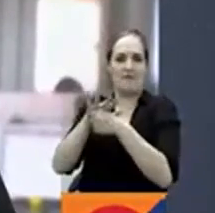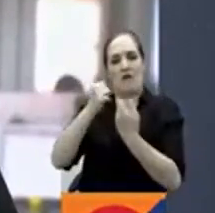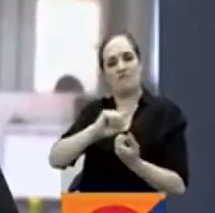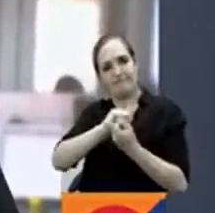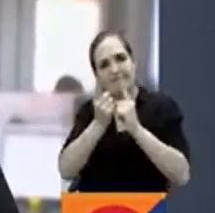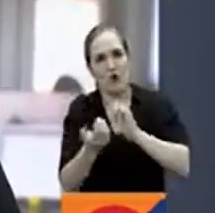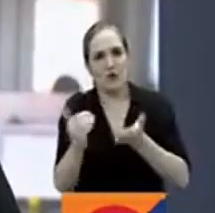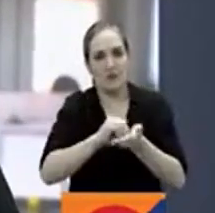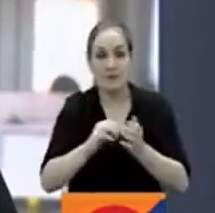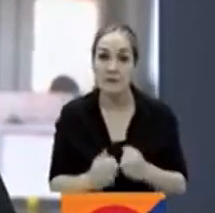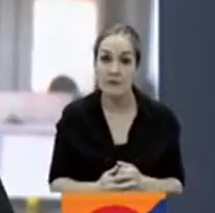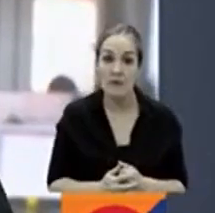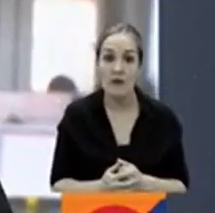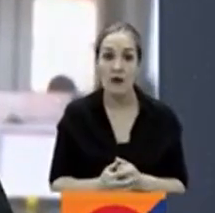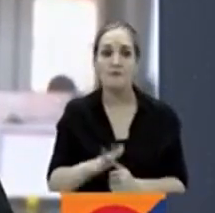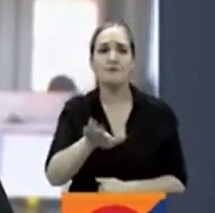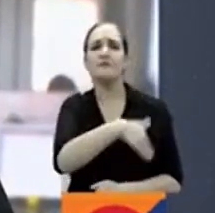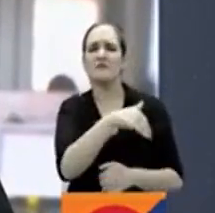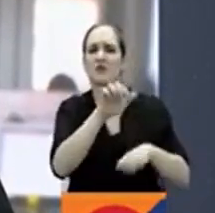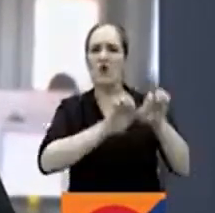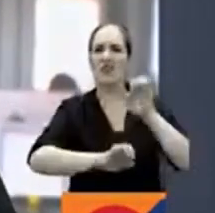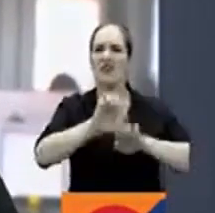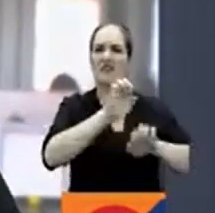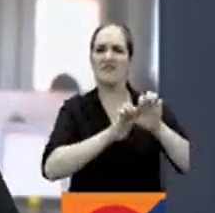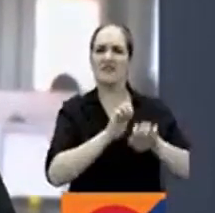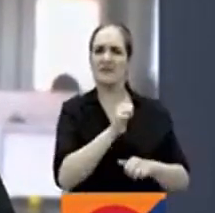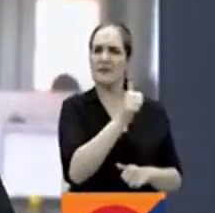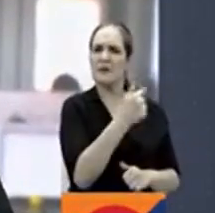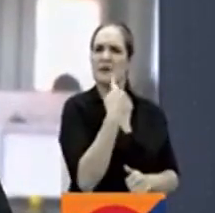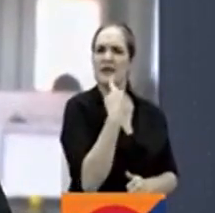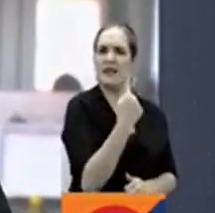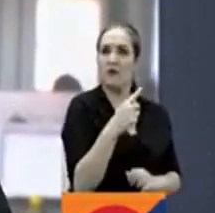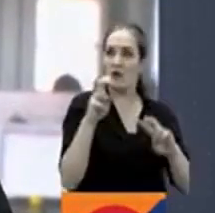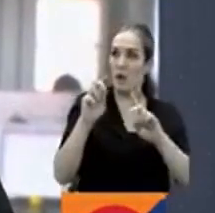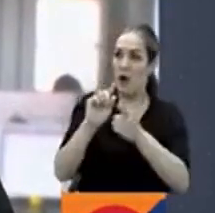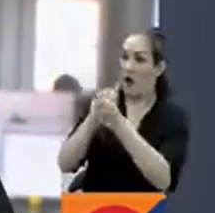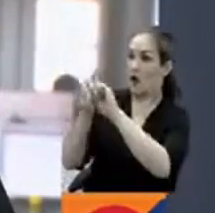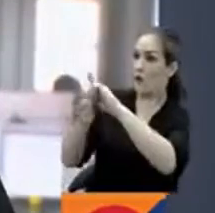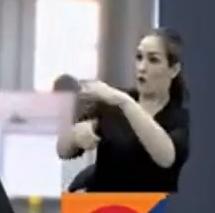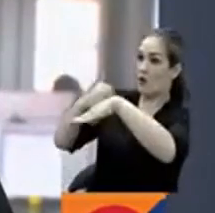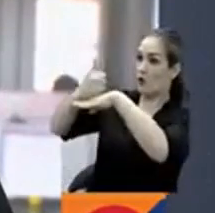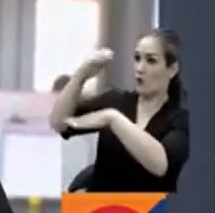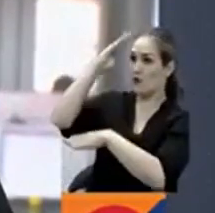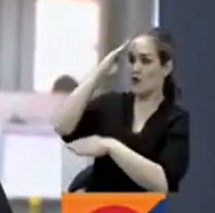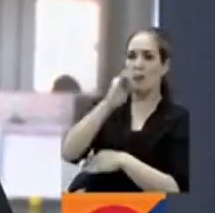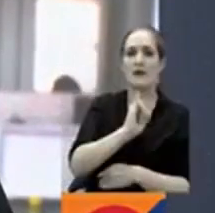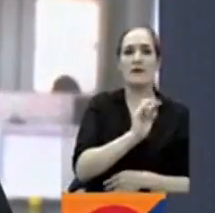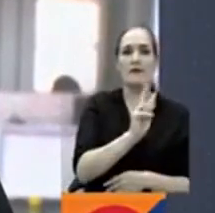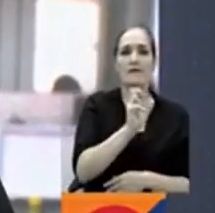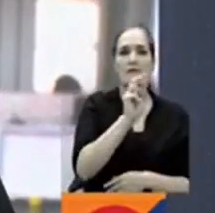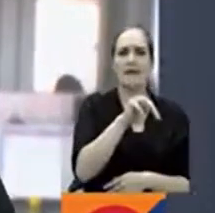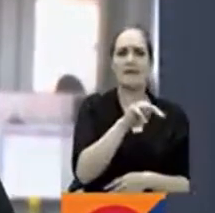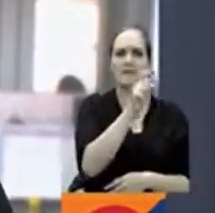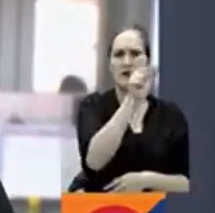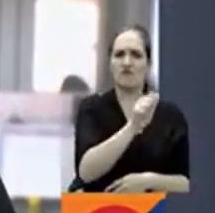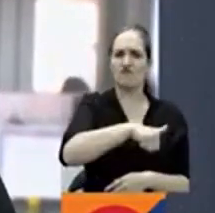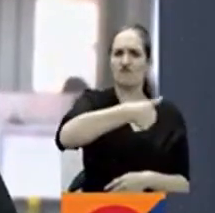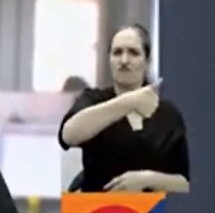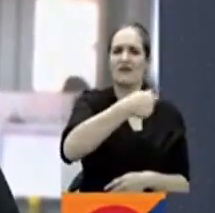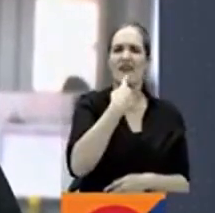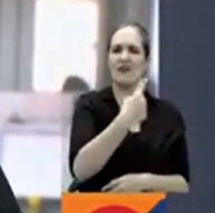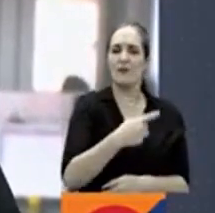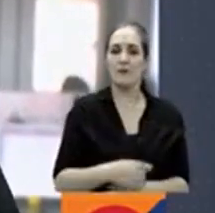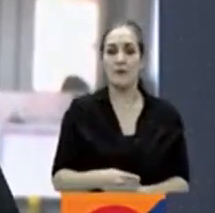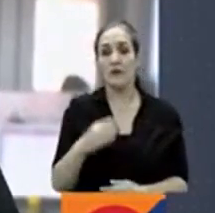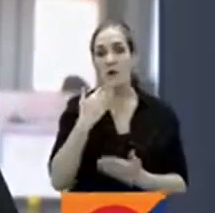Ya hay reacción del ministro de Defensa a este relevo en la Policía Nacional. ¿Qué dijo Iván Velásquez, Lisa Díaz? Buenas tardes,